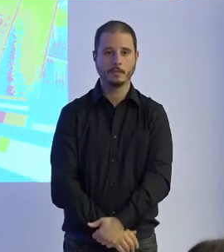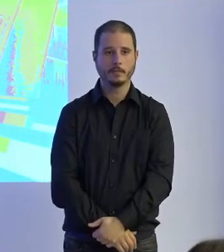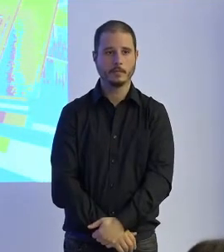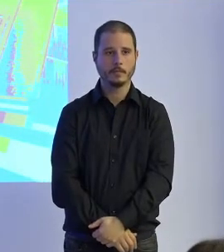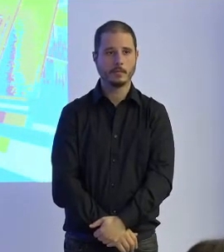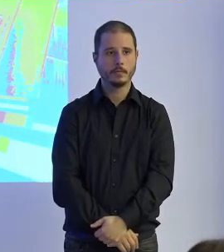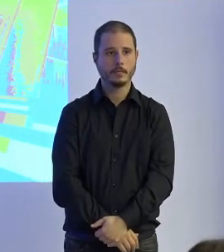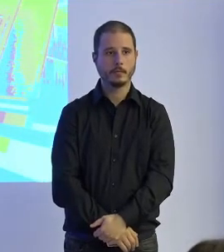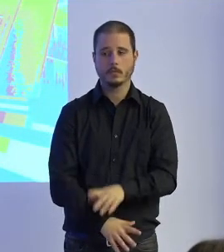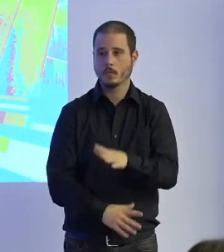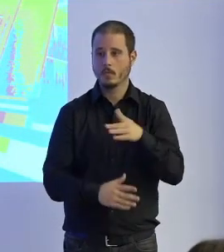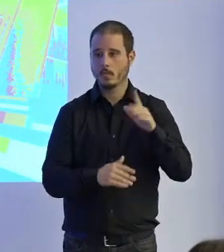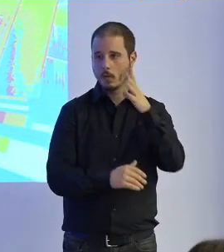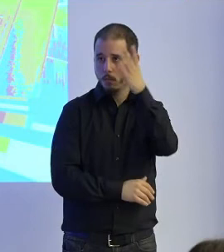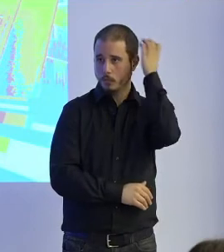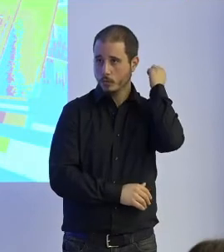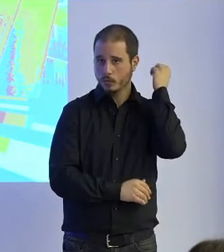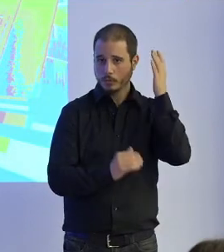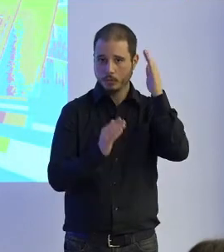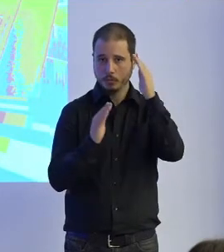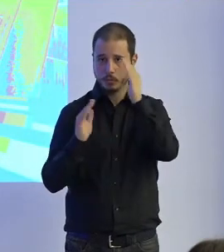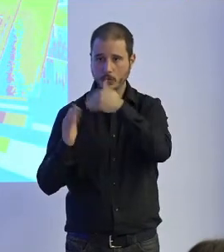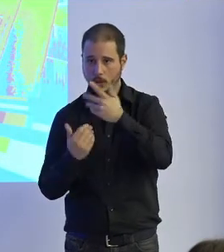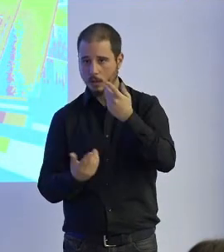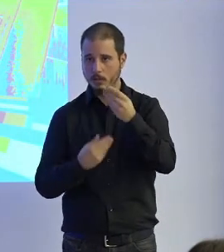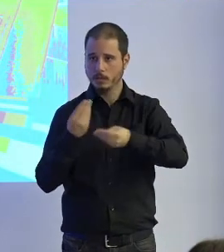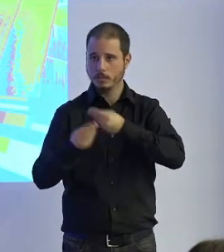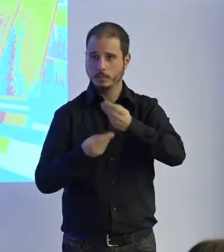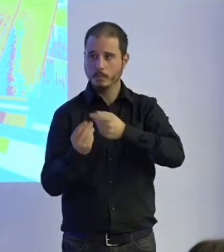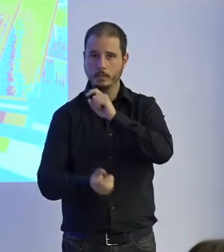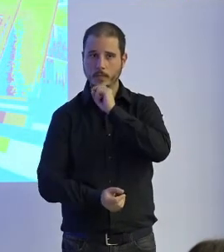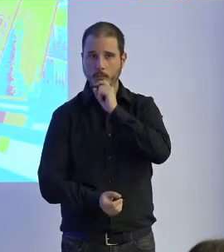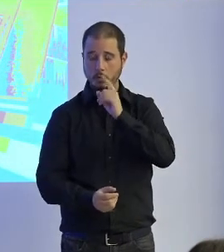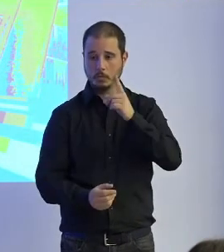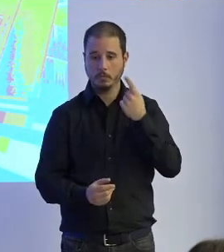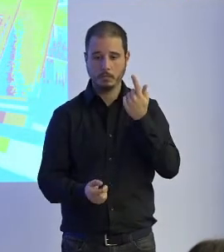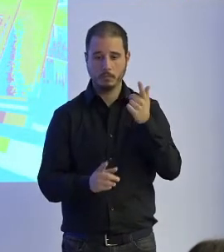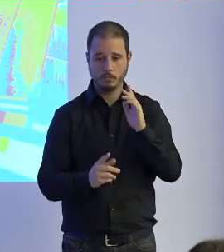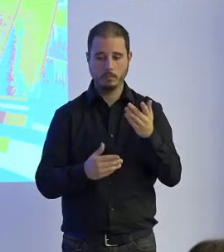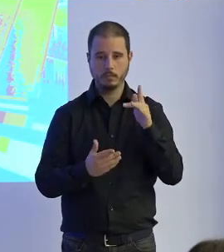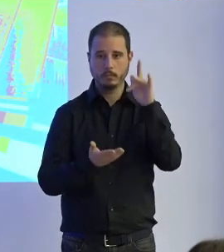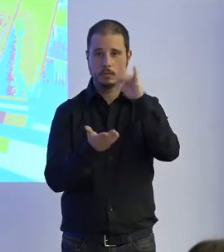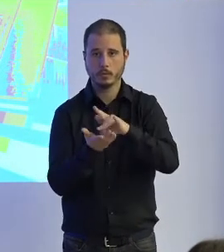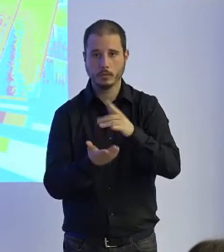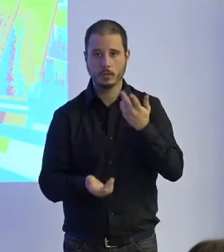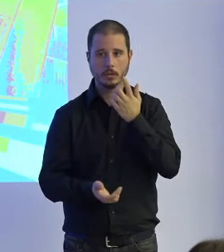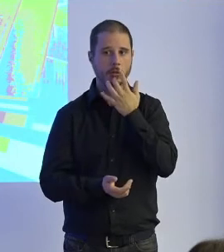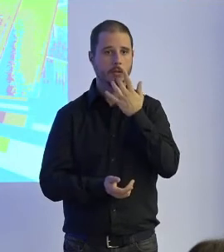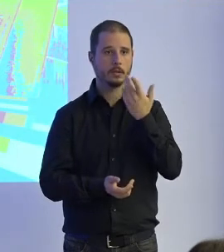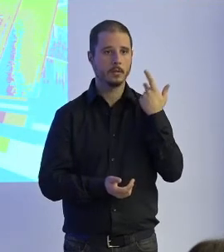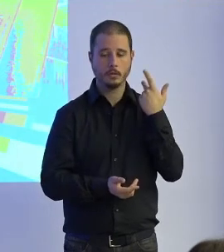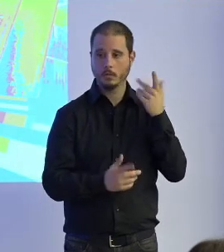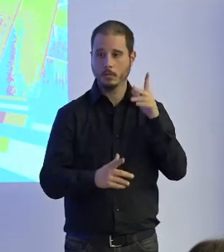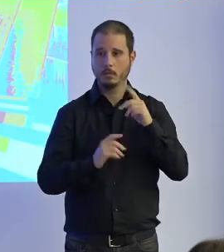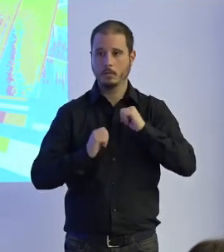no está protocolizado cómo se tiene que tratar lo que nosotros nos encontramos decimos mira vamos a implementar un